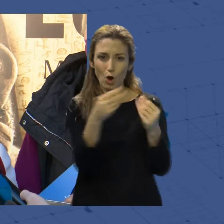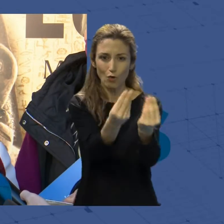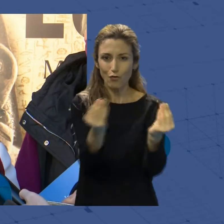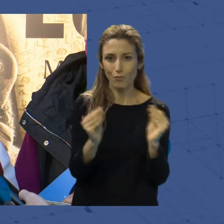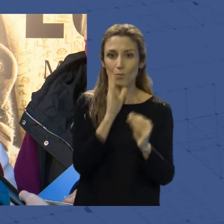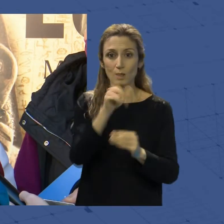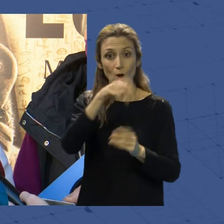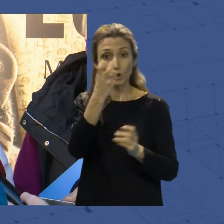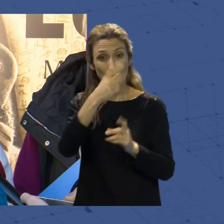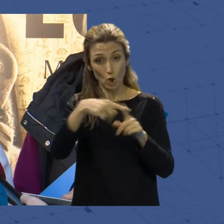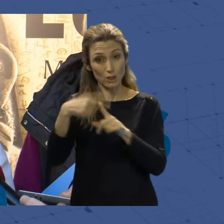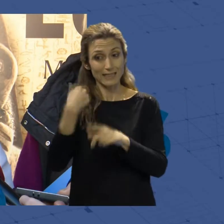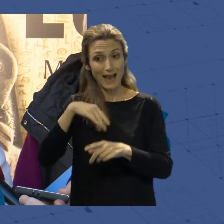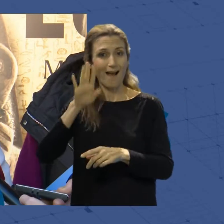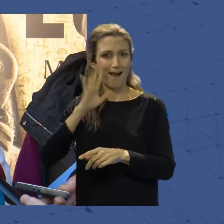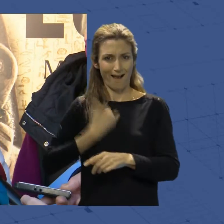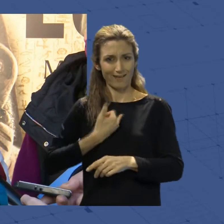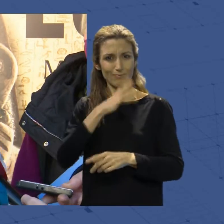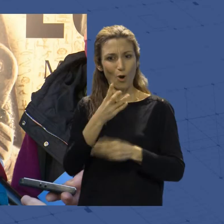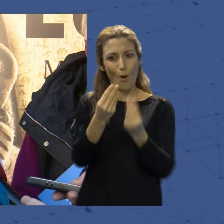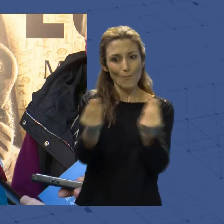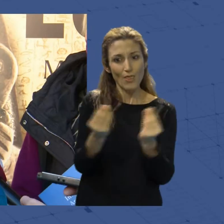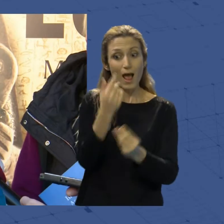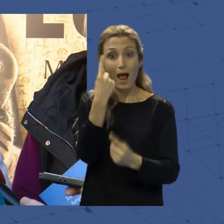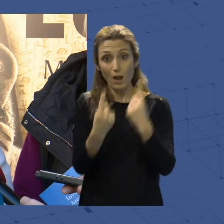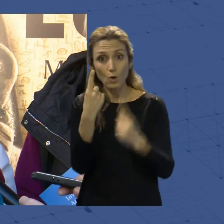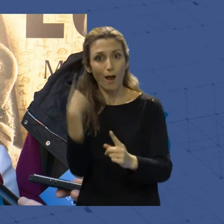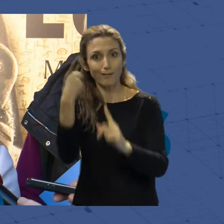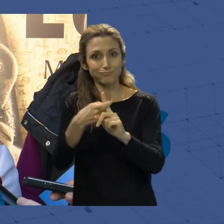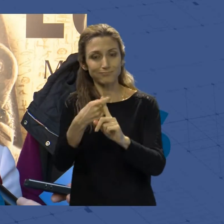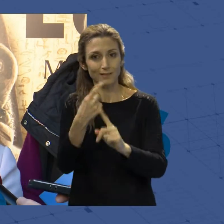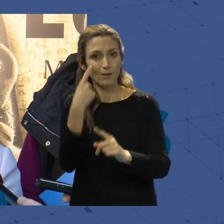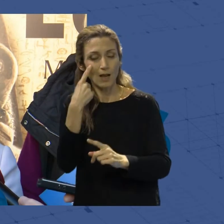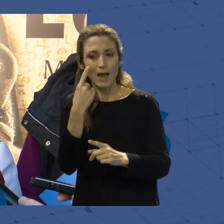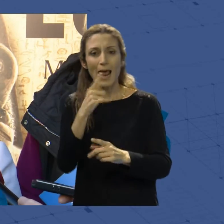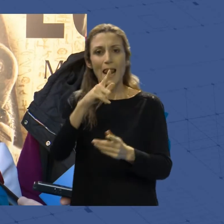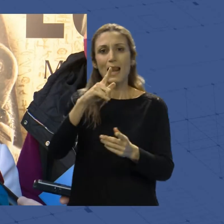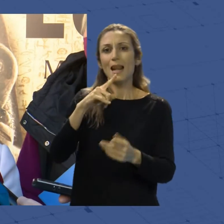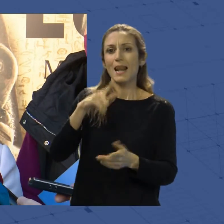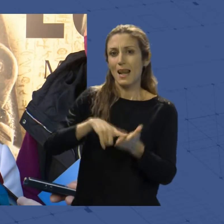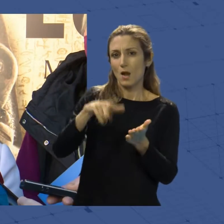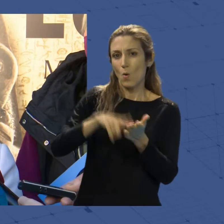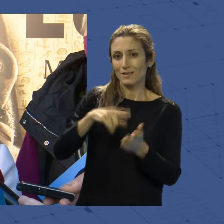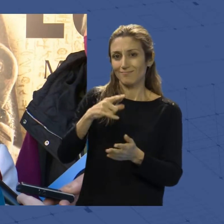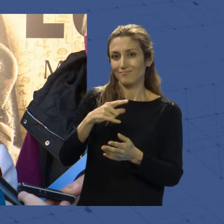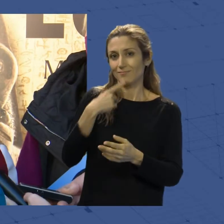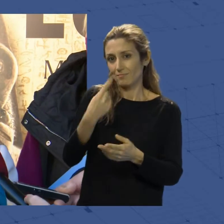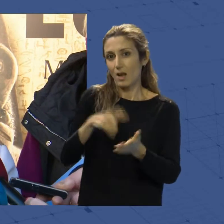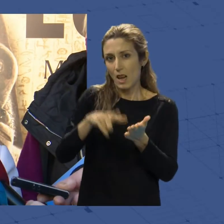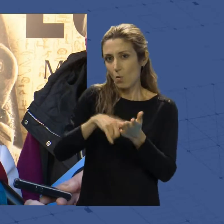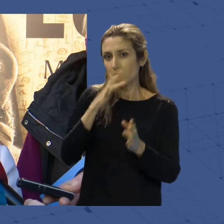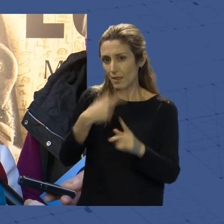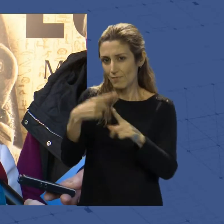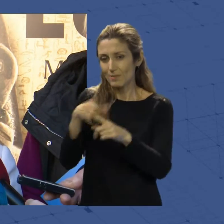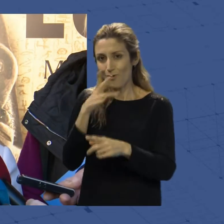otras cosas, aunque ya teníamos piezas, nos han vuelto a salir tres lenguas de oro, que nosotros ya teníamos once, y hemos de decir que con